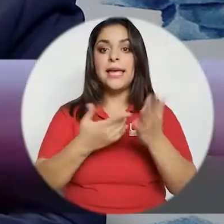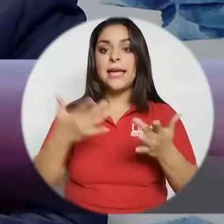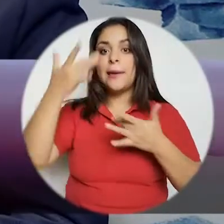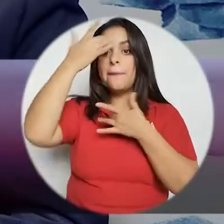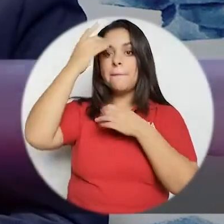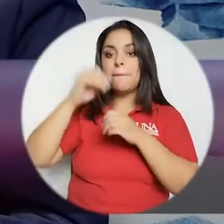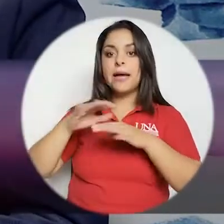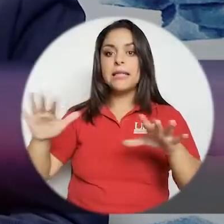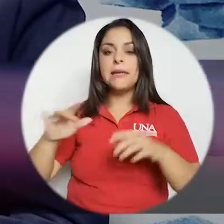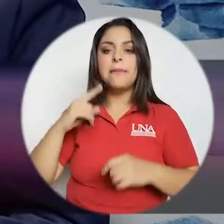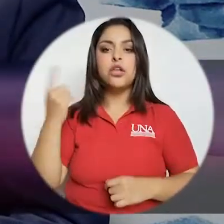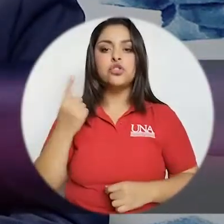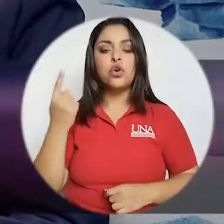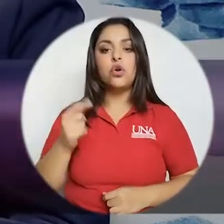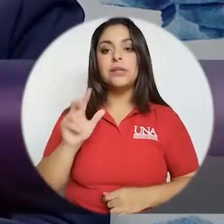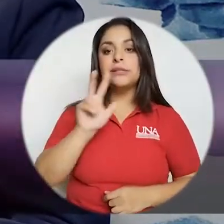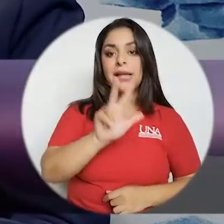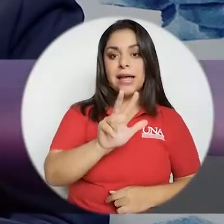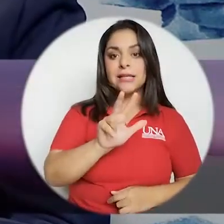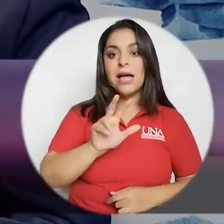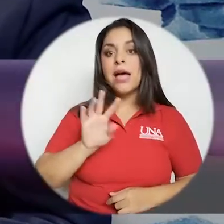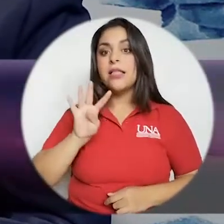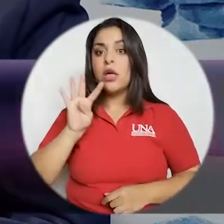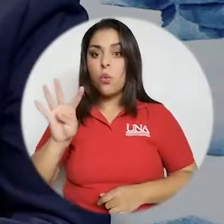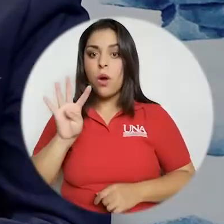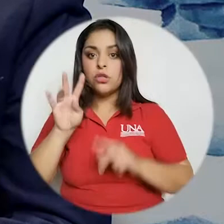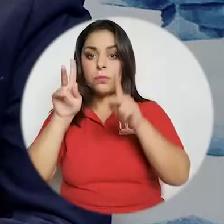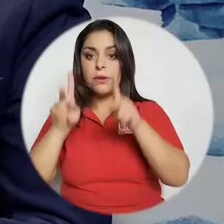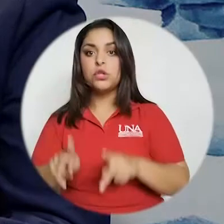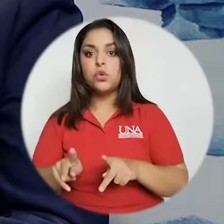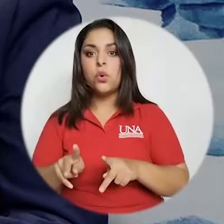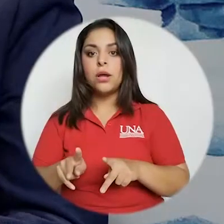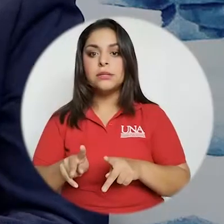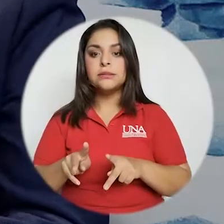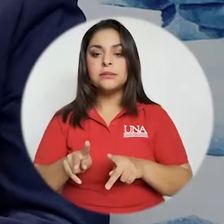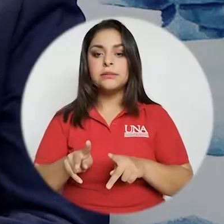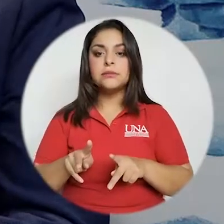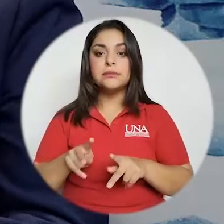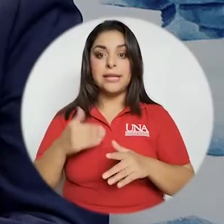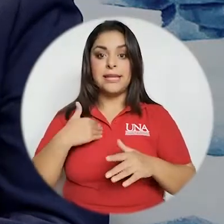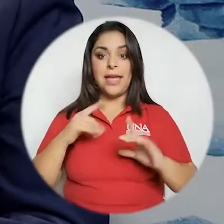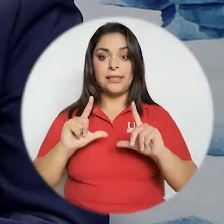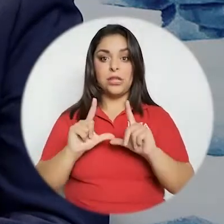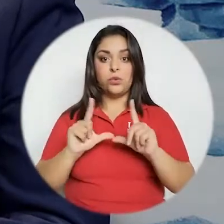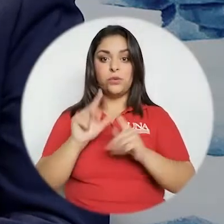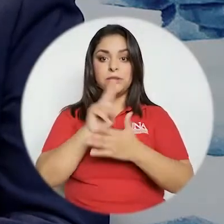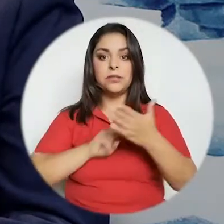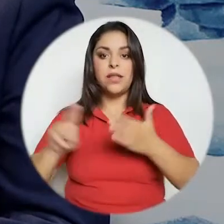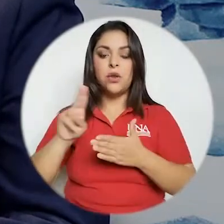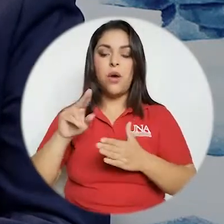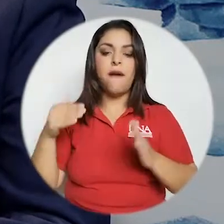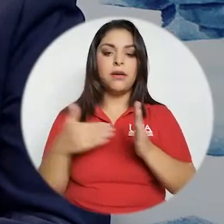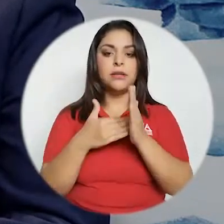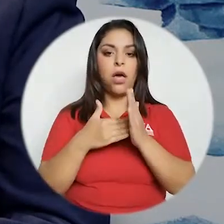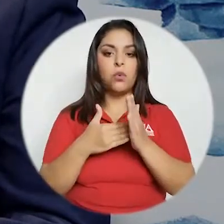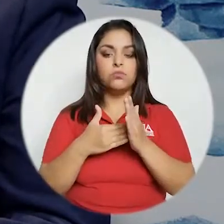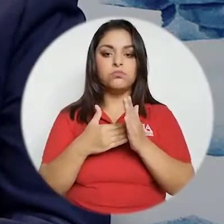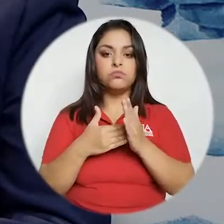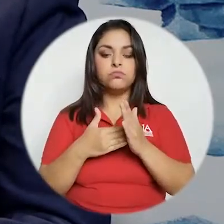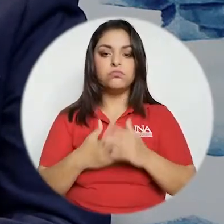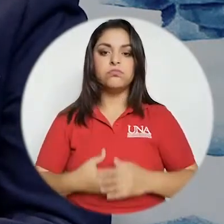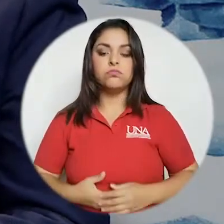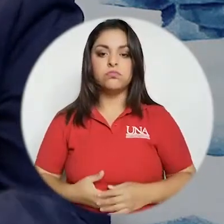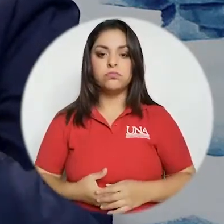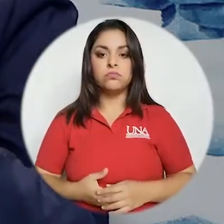pandemia solamente 3 de 4 personas que tenían título universitario se vieron afectadas directamente por la